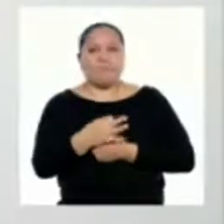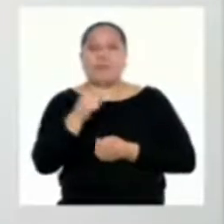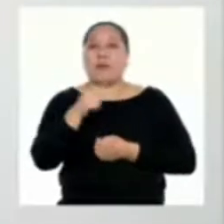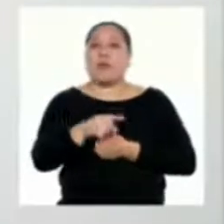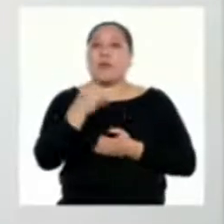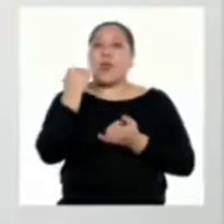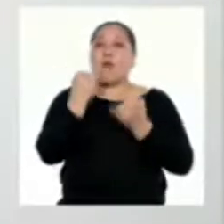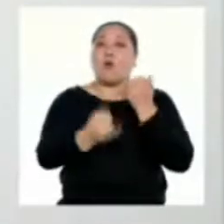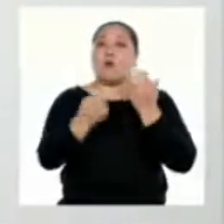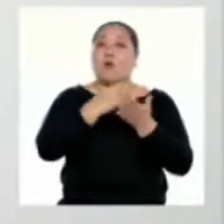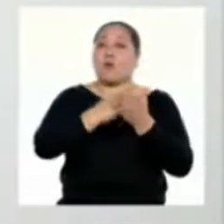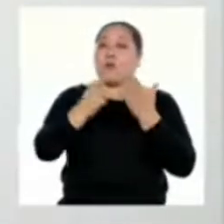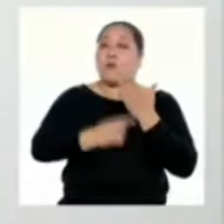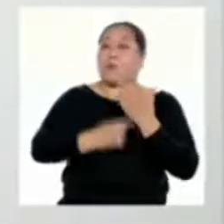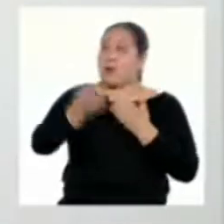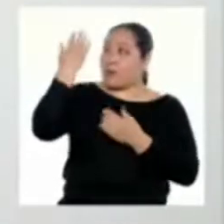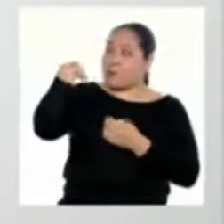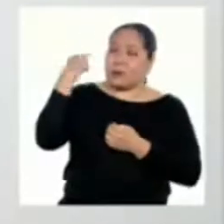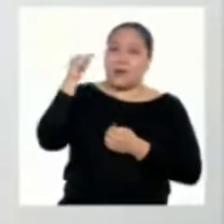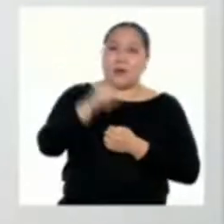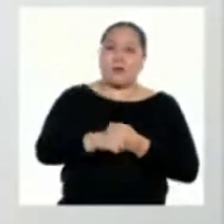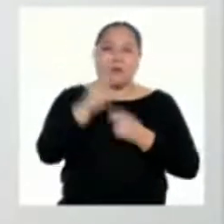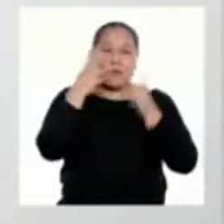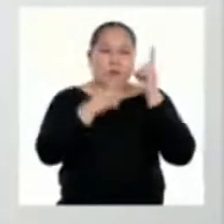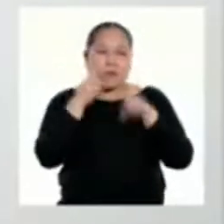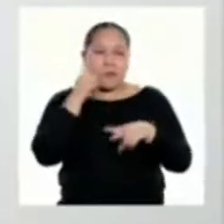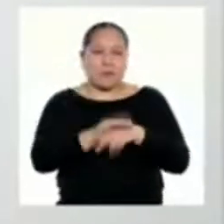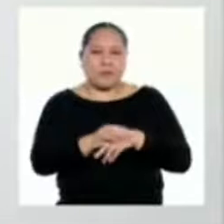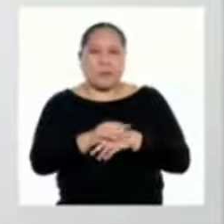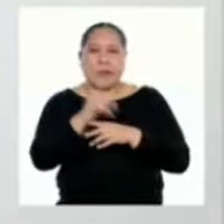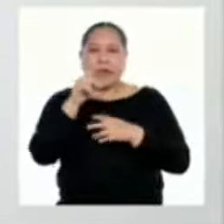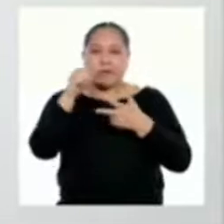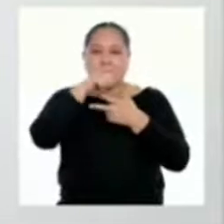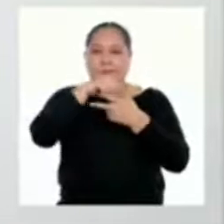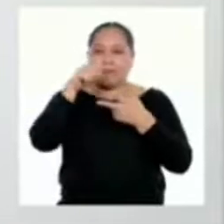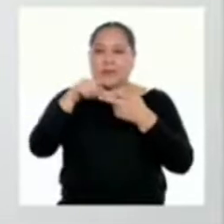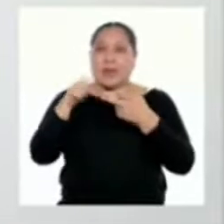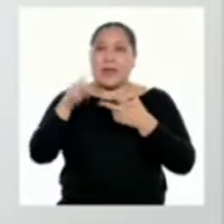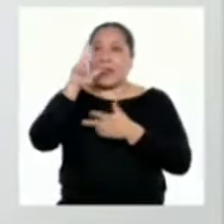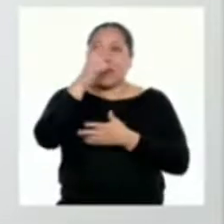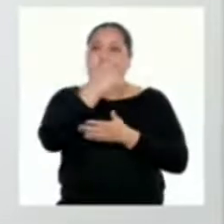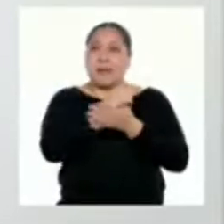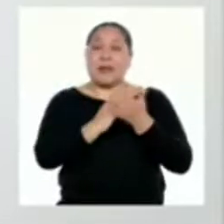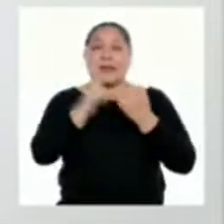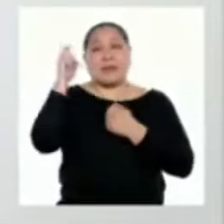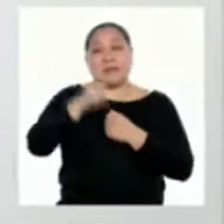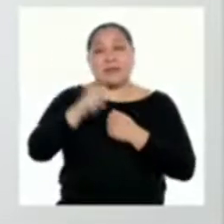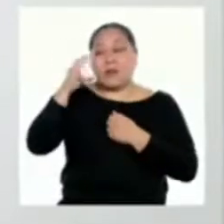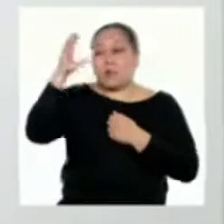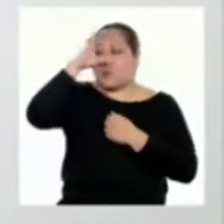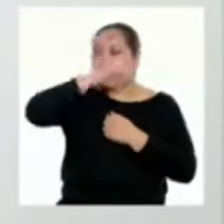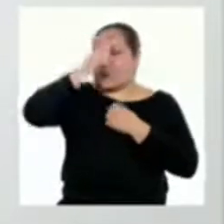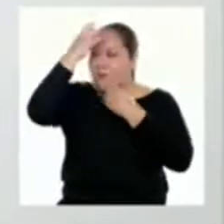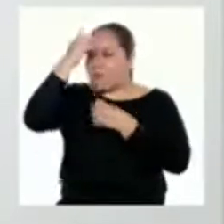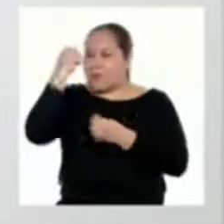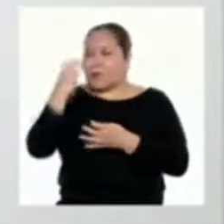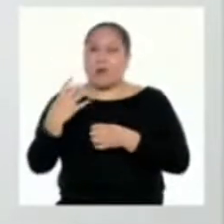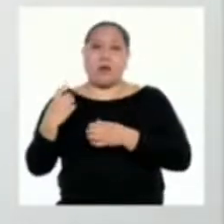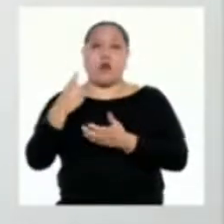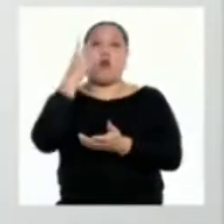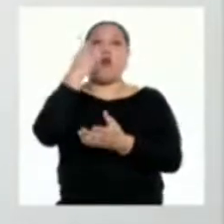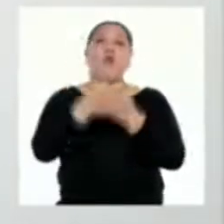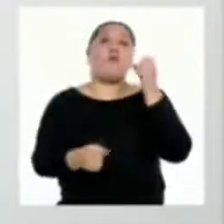nos dimos cuenta de que para cumplir con los primeros tres criterios debíamos tener información sólida y confiable.